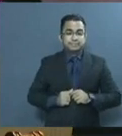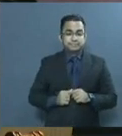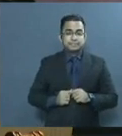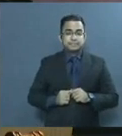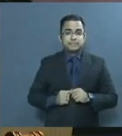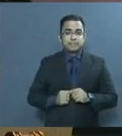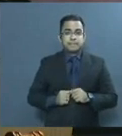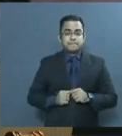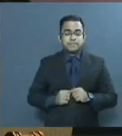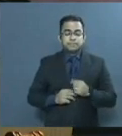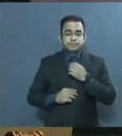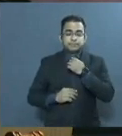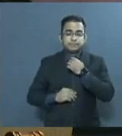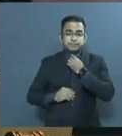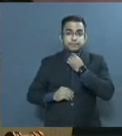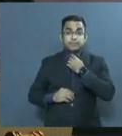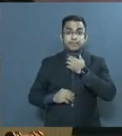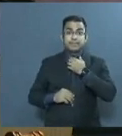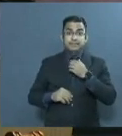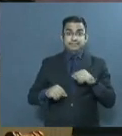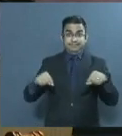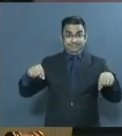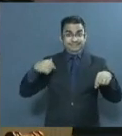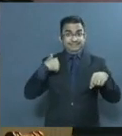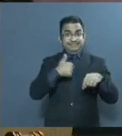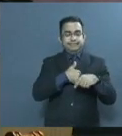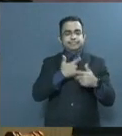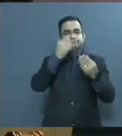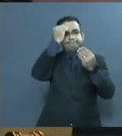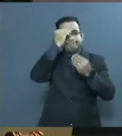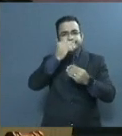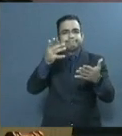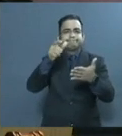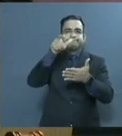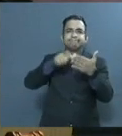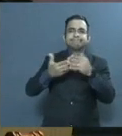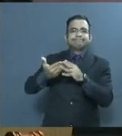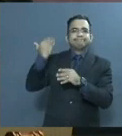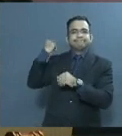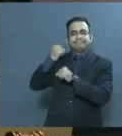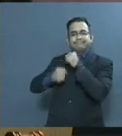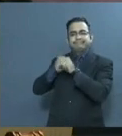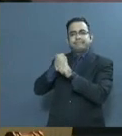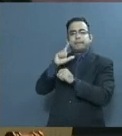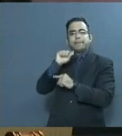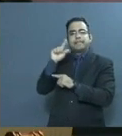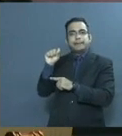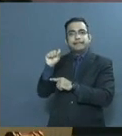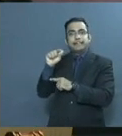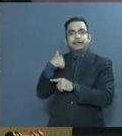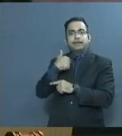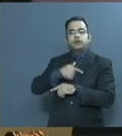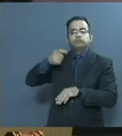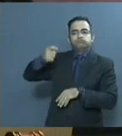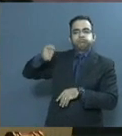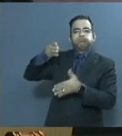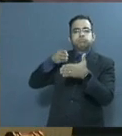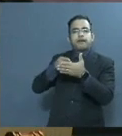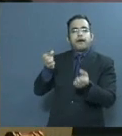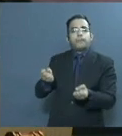Ha sido tradición en este acto la relatoría de las sentencias emitidas durante el año. Sin embargo,